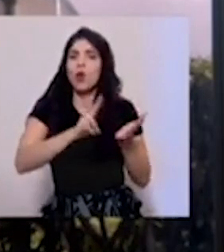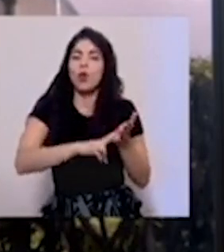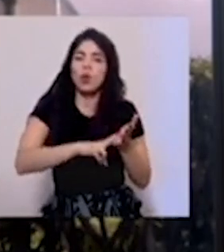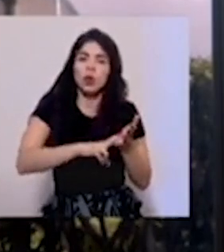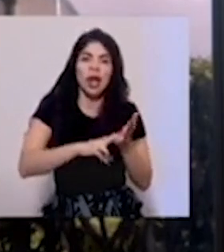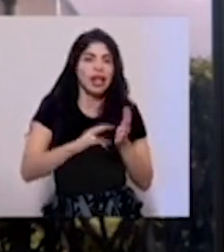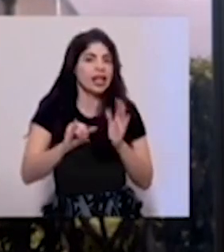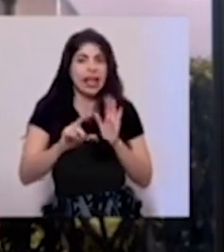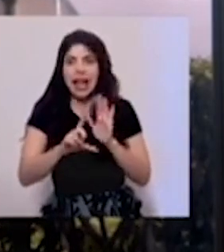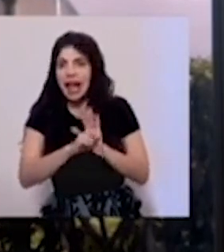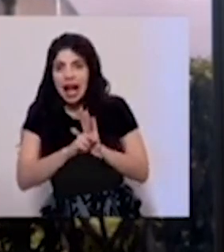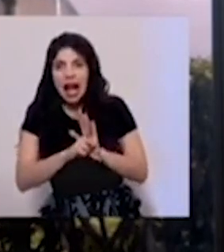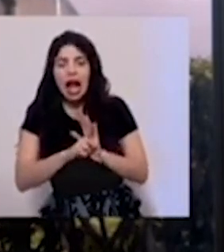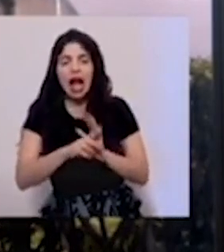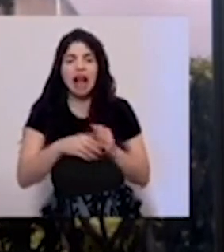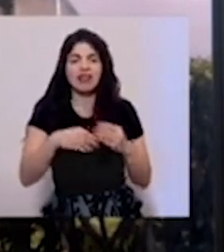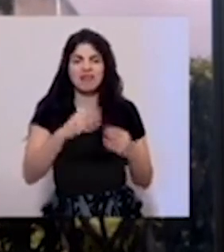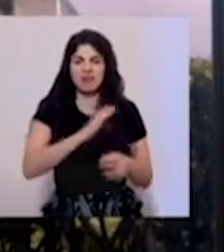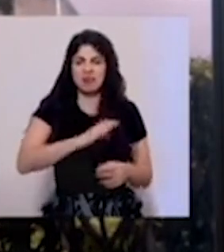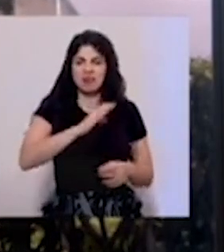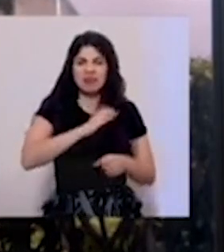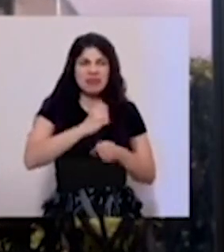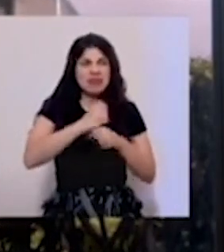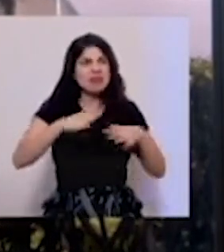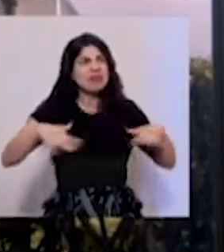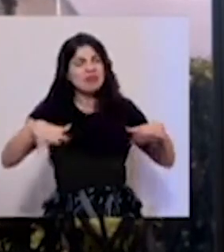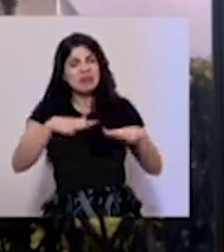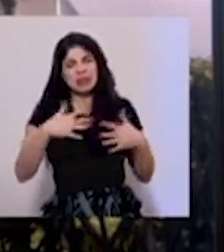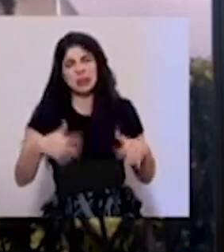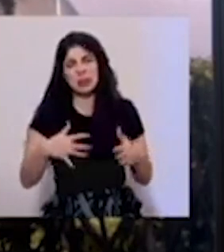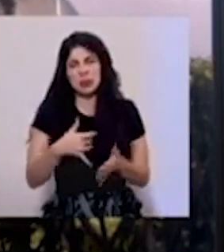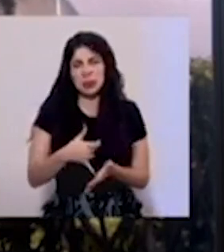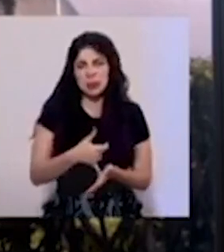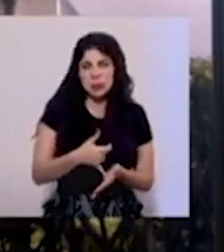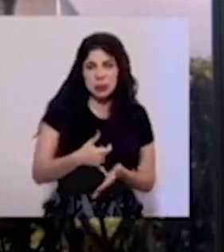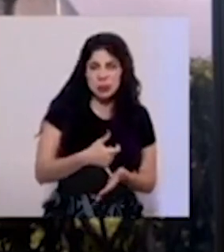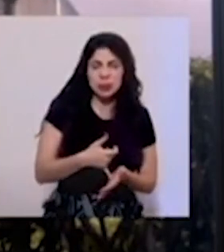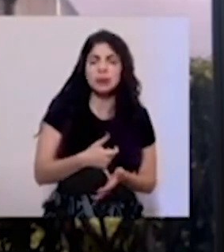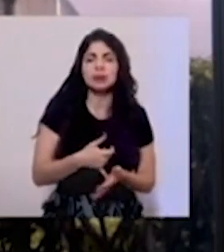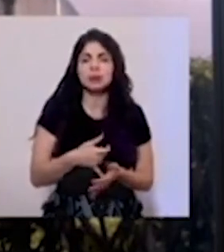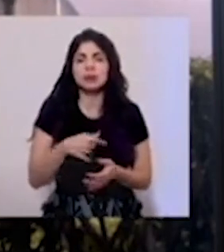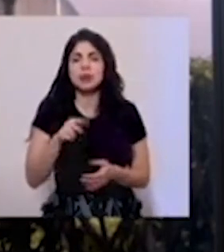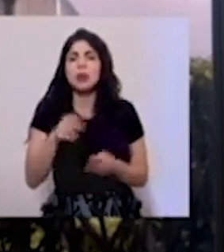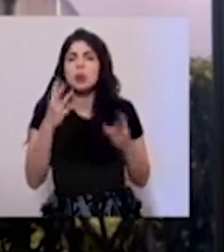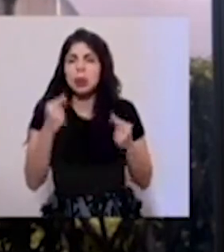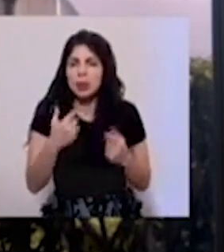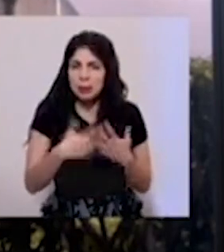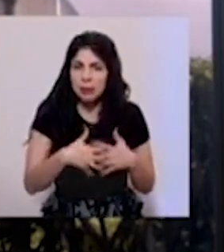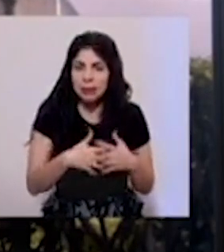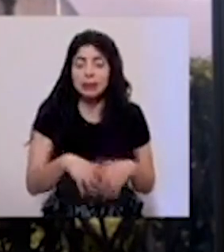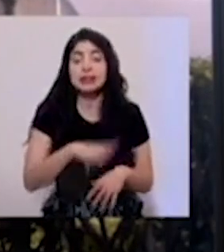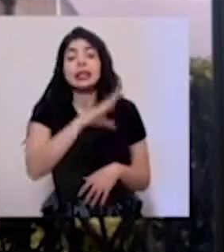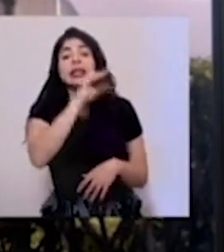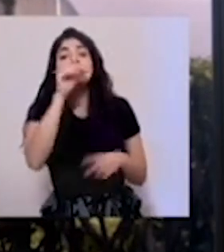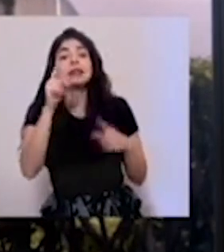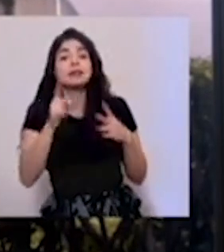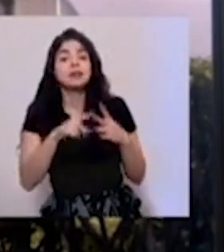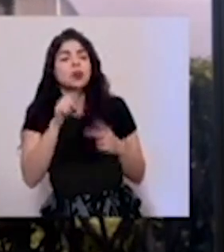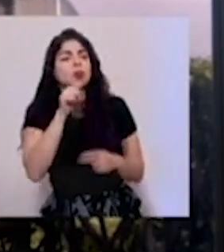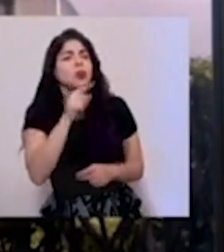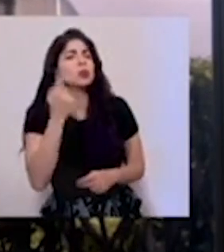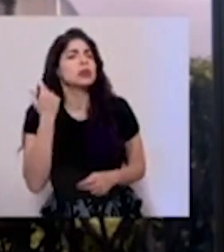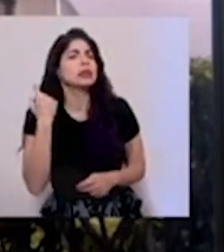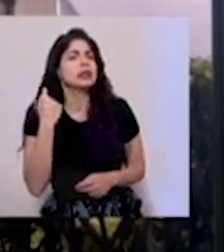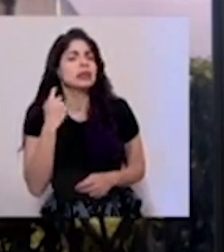ilegales y en condiciones sanitarias bastante vulnerables? Y segundo, Michael, usted acaba de hablar